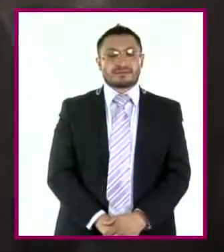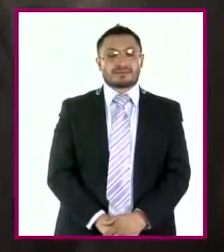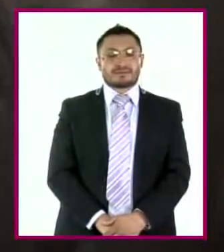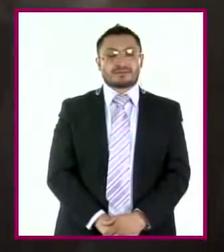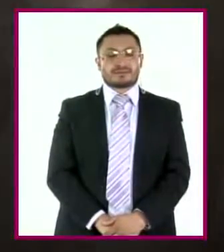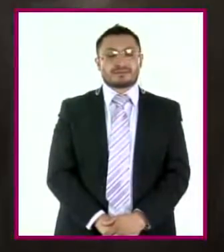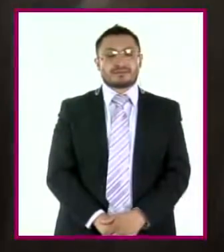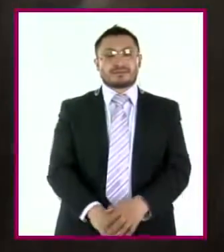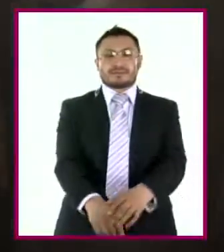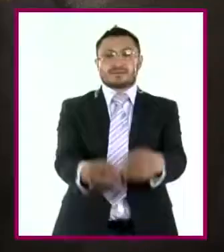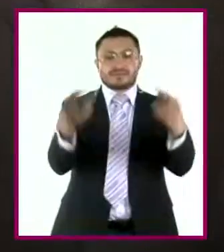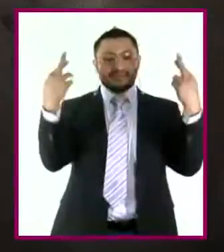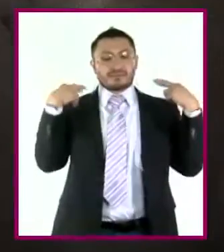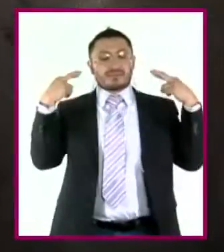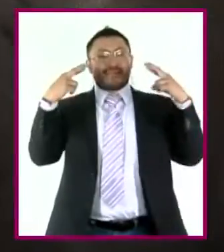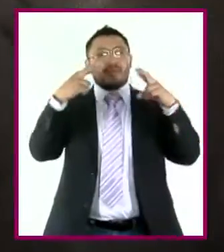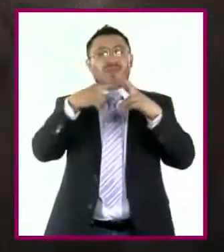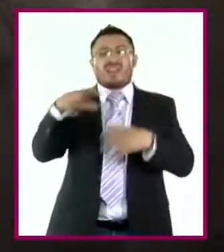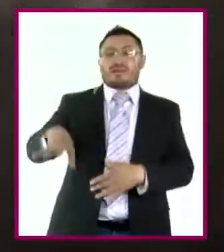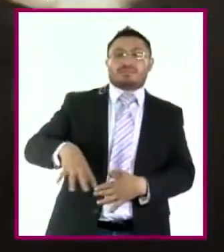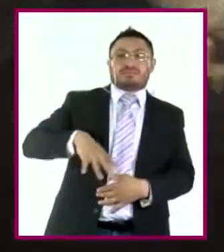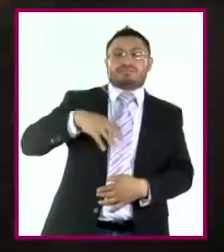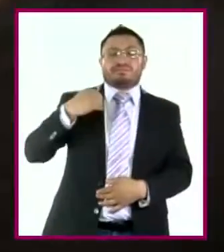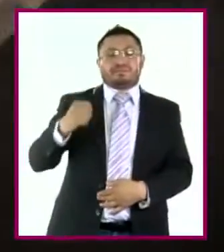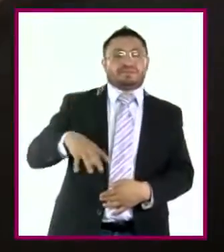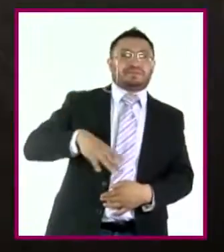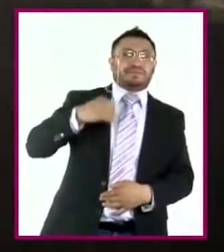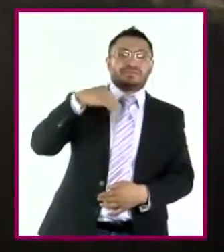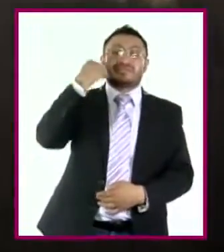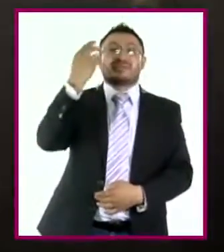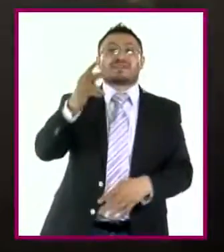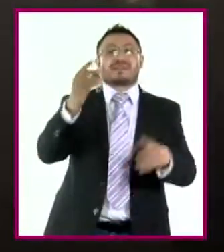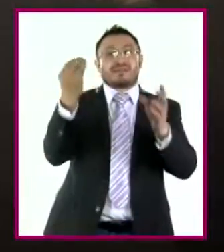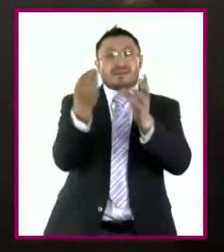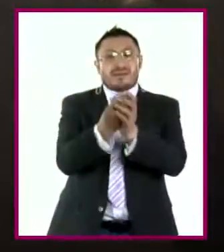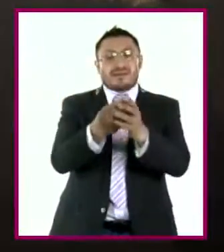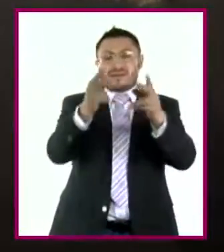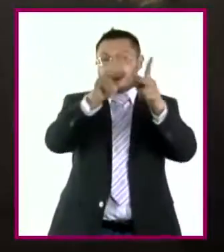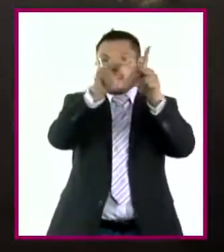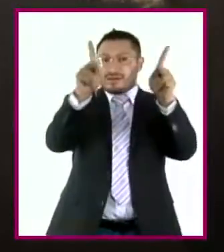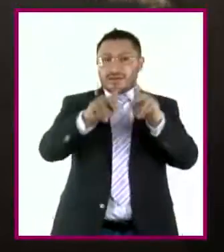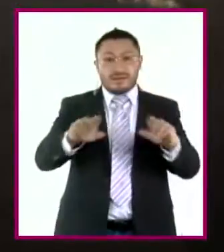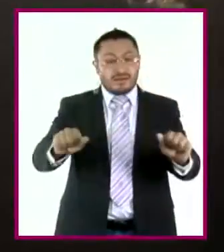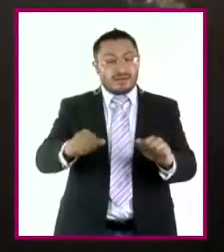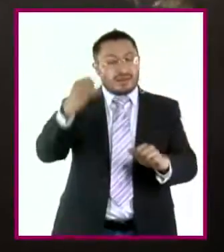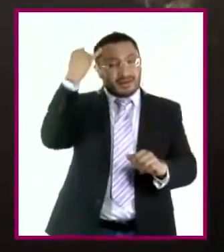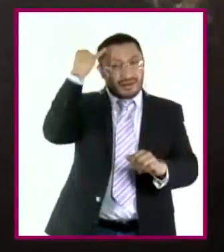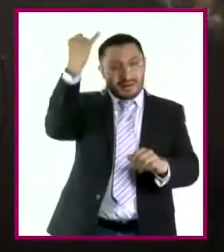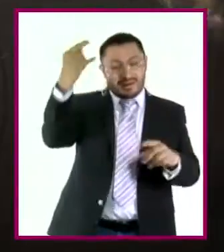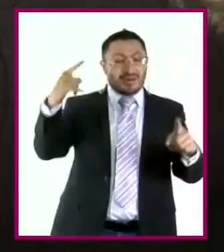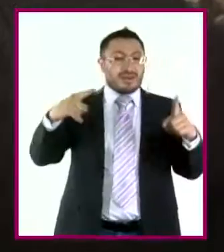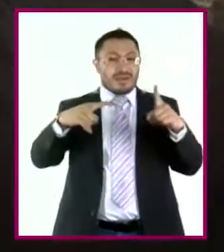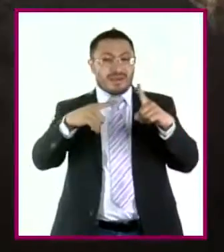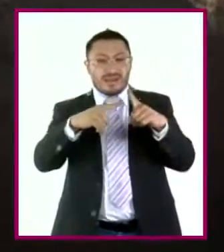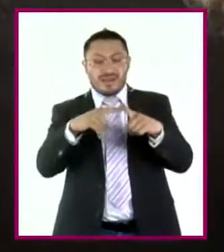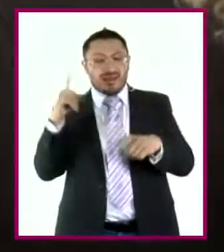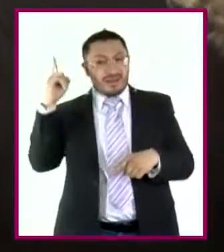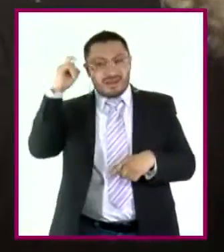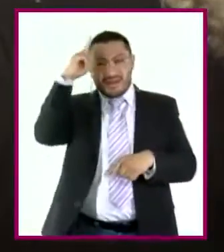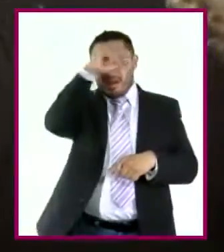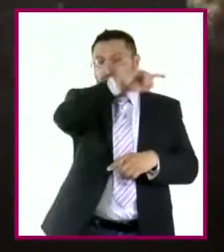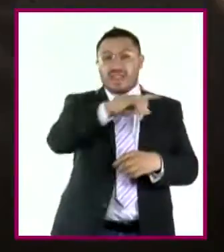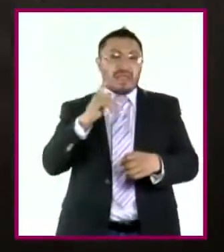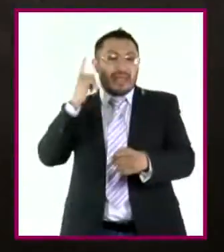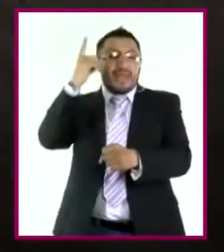El profesor, en su intento por regresar la paz al salón de clases, idea una complicada tarea. Encontrar el resultado